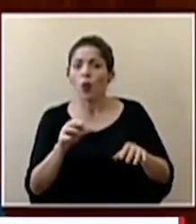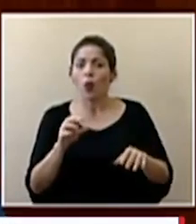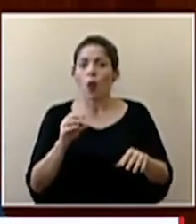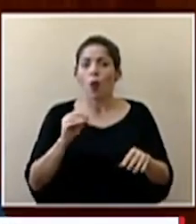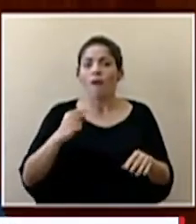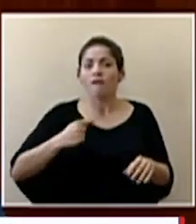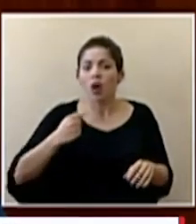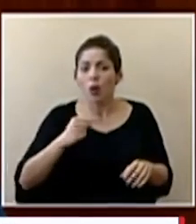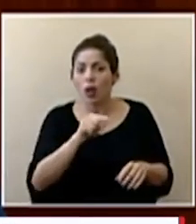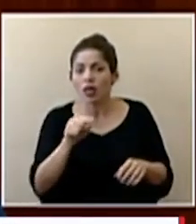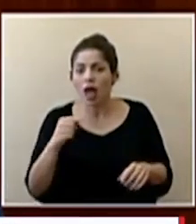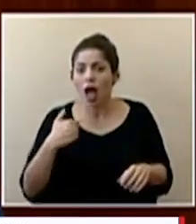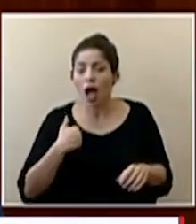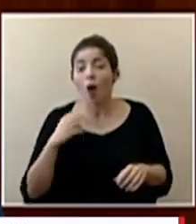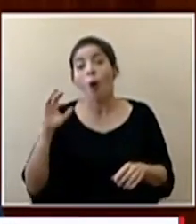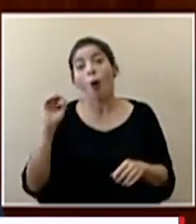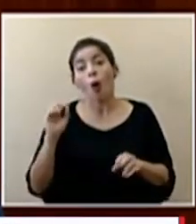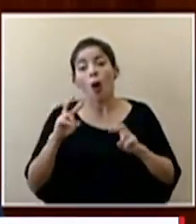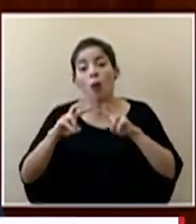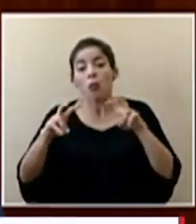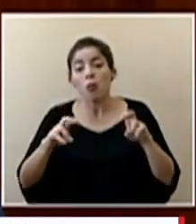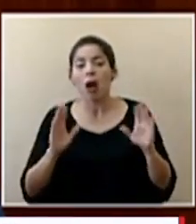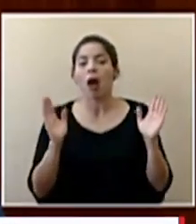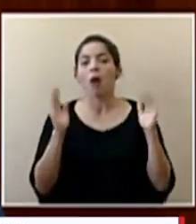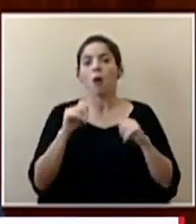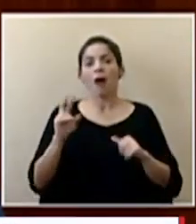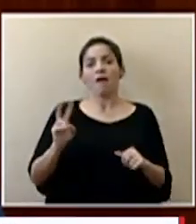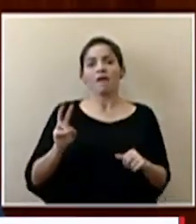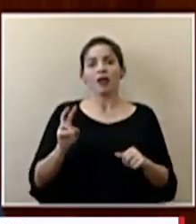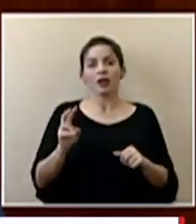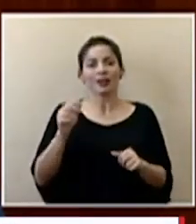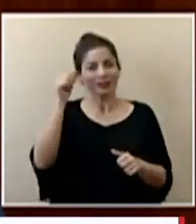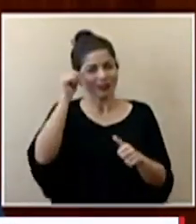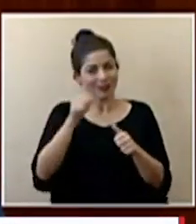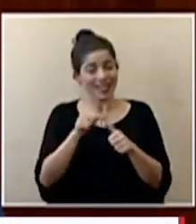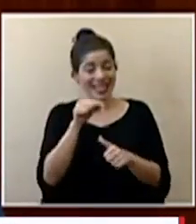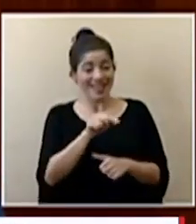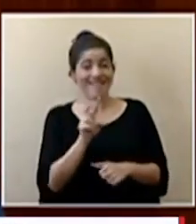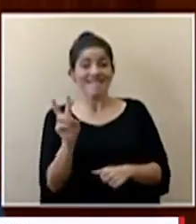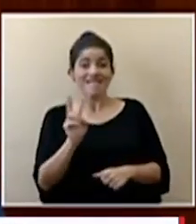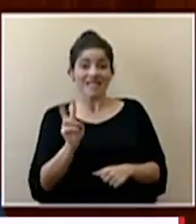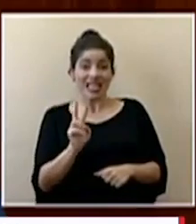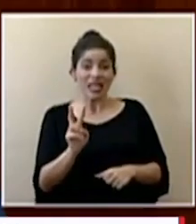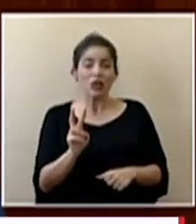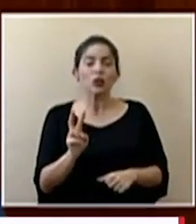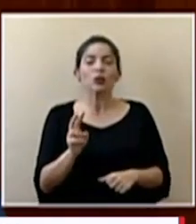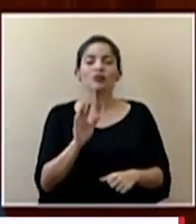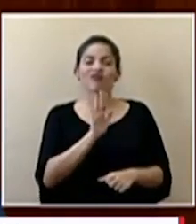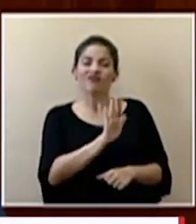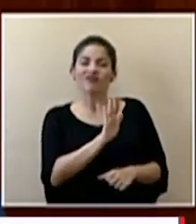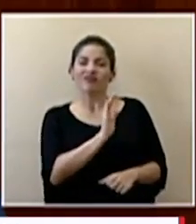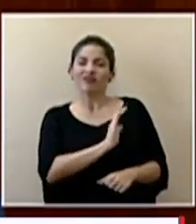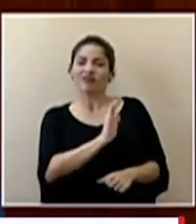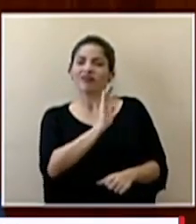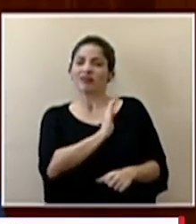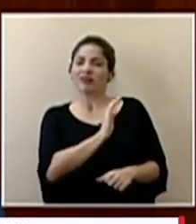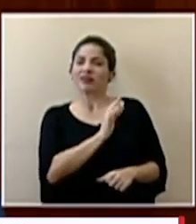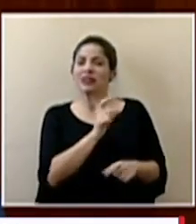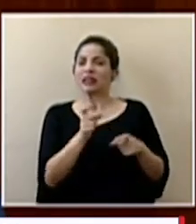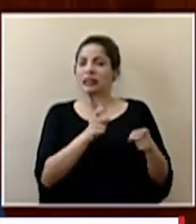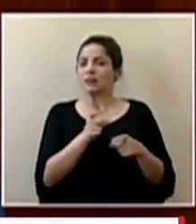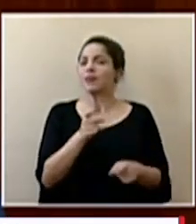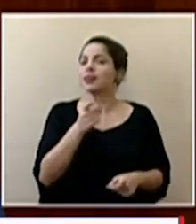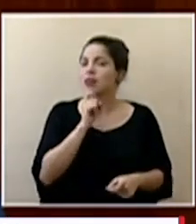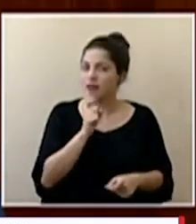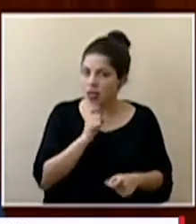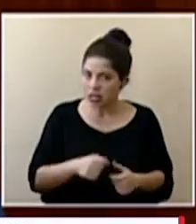más y con frecuencia o todavía no está circulando de forma ampliada recordemos que es un virus que tiene características que lo hacen de manejo difícil